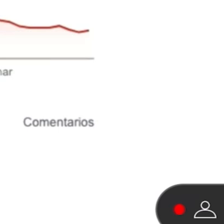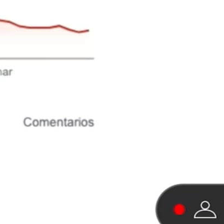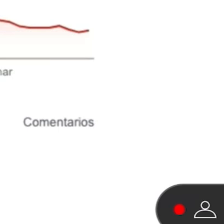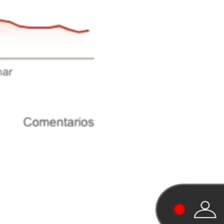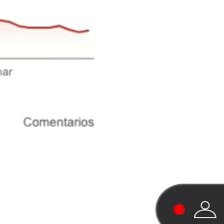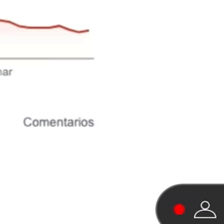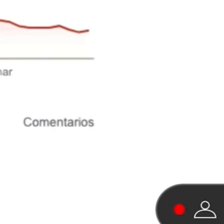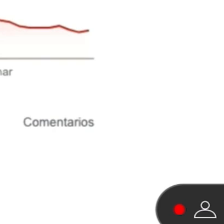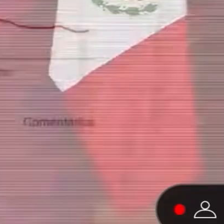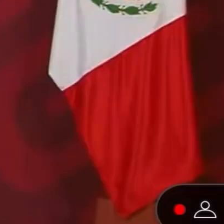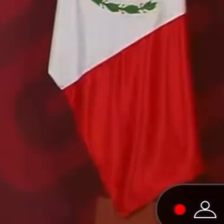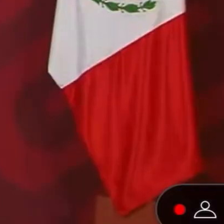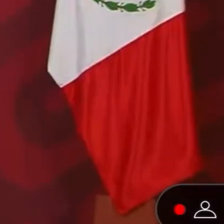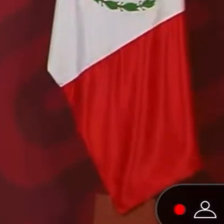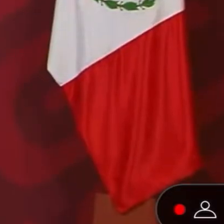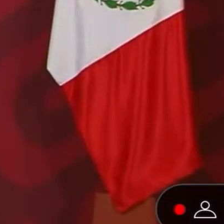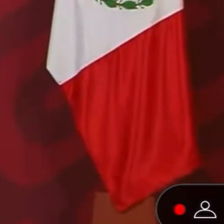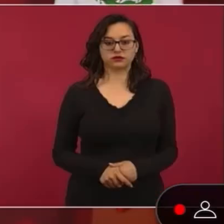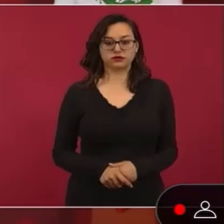20.